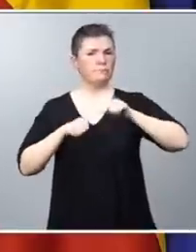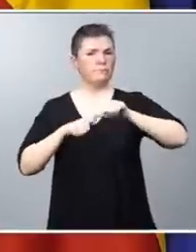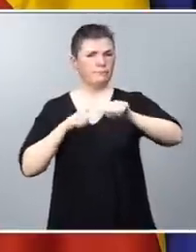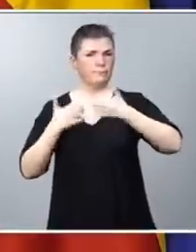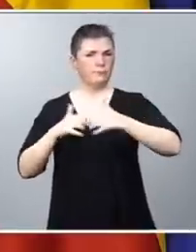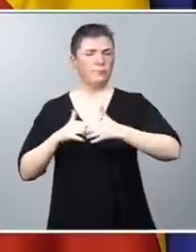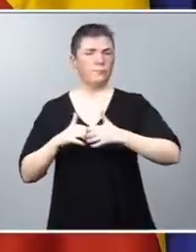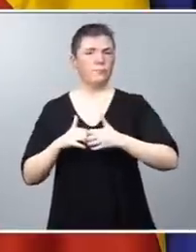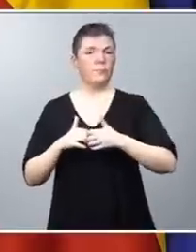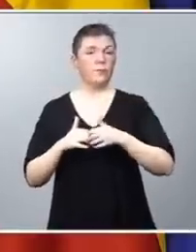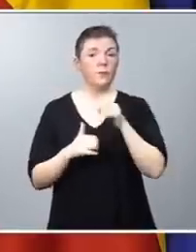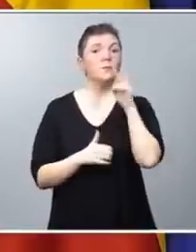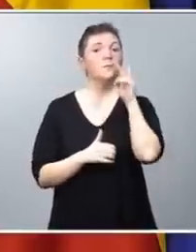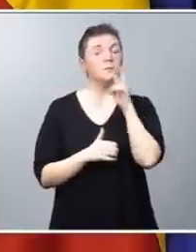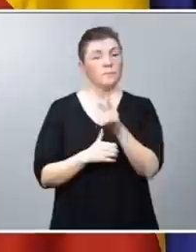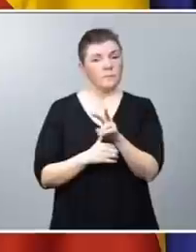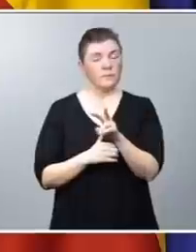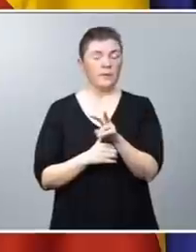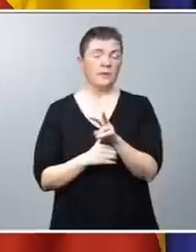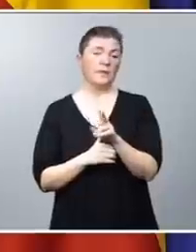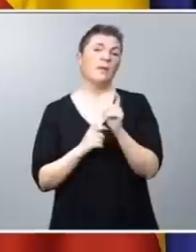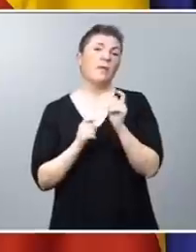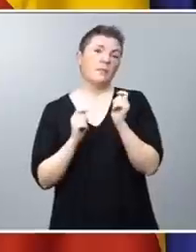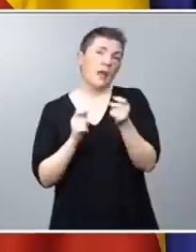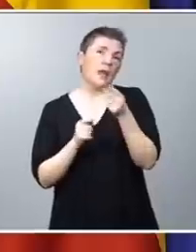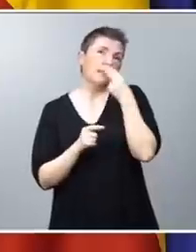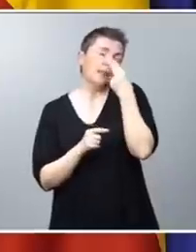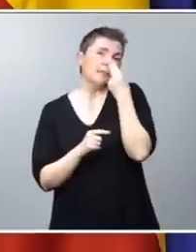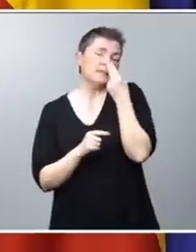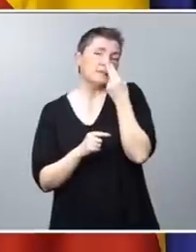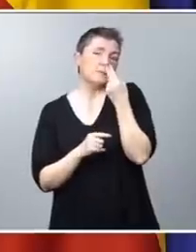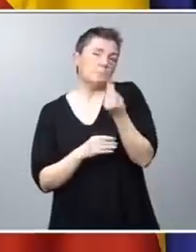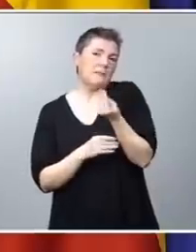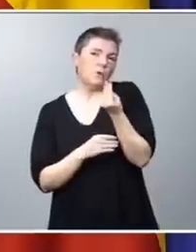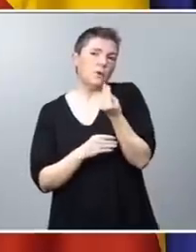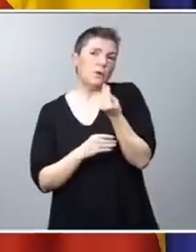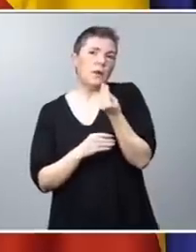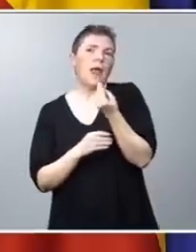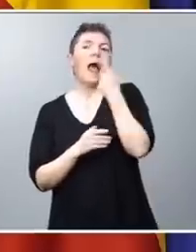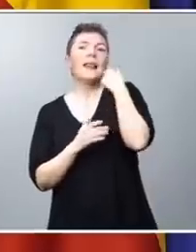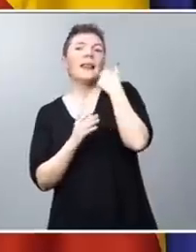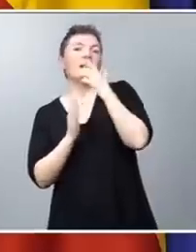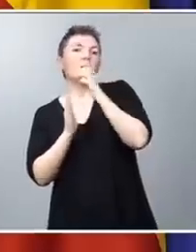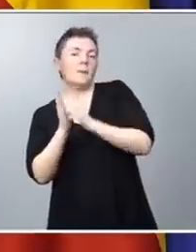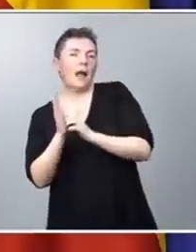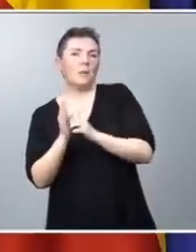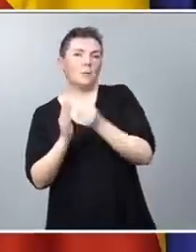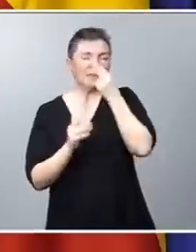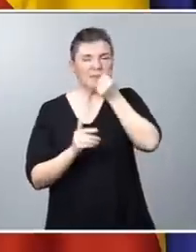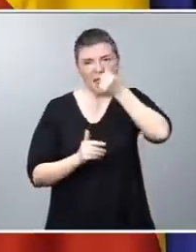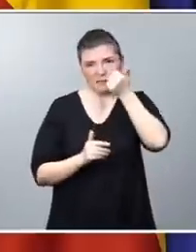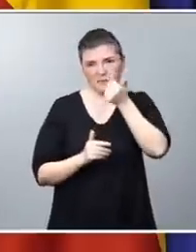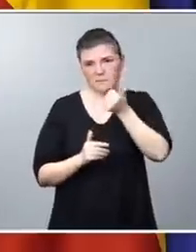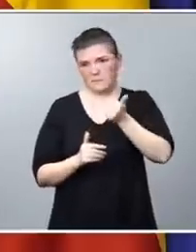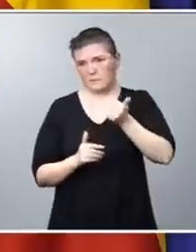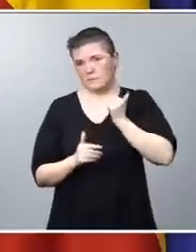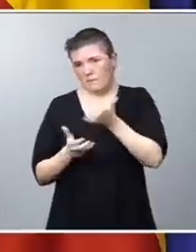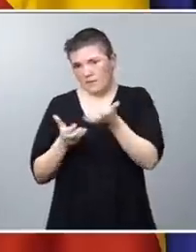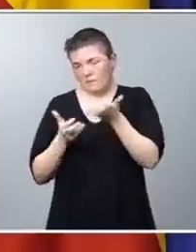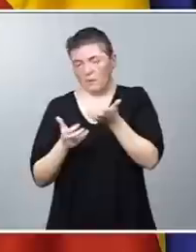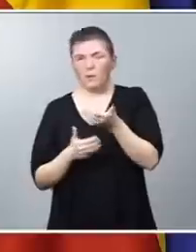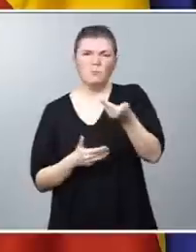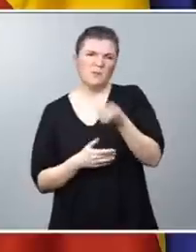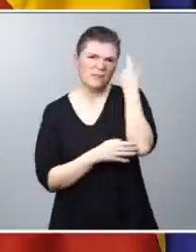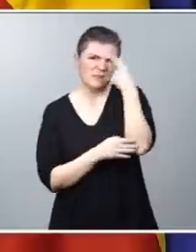van a haber o les va a salir a cuenta para que se entienda bajar los precios del alquiler, que yo creo que también es importante que se conozca esta